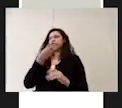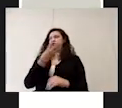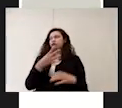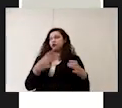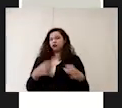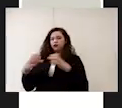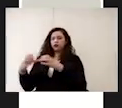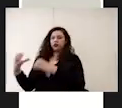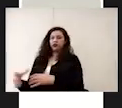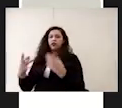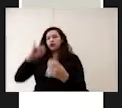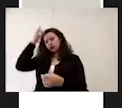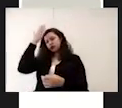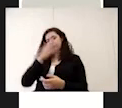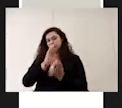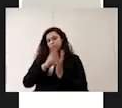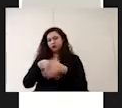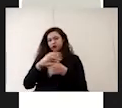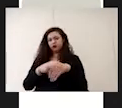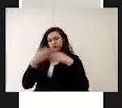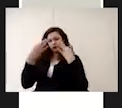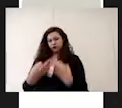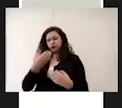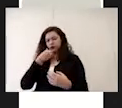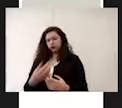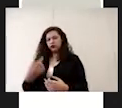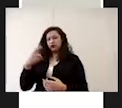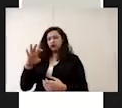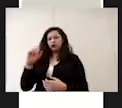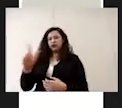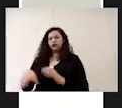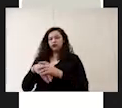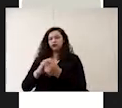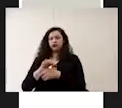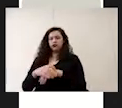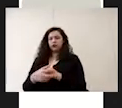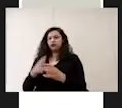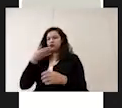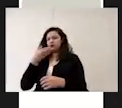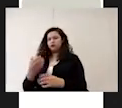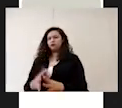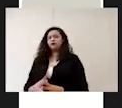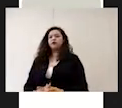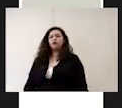la infografía de lavado correcto de manos y la desinfección de manos con gel antibacterial